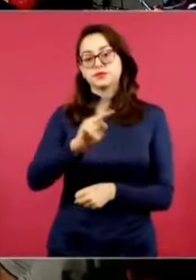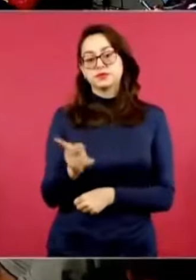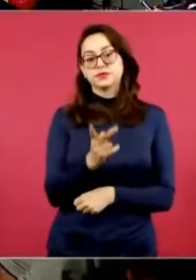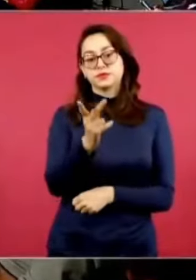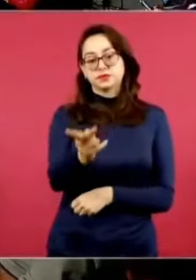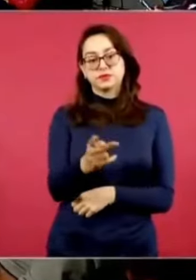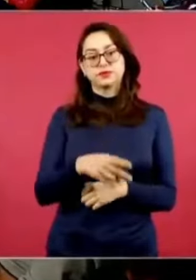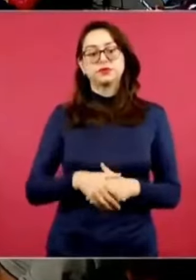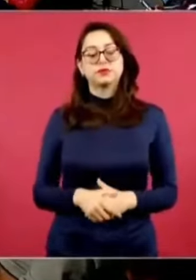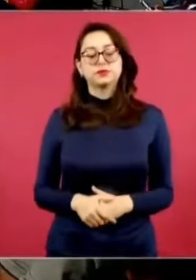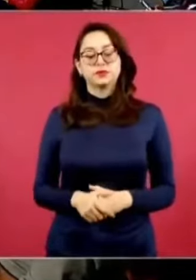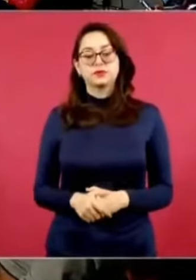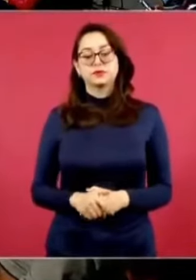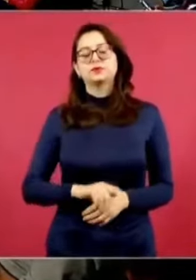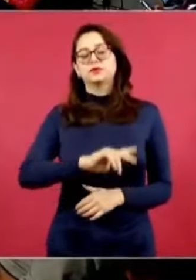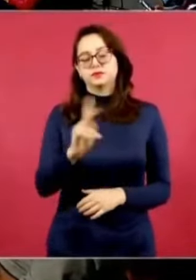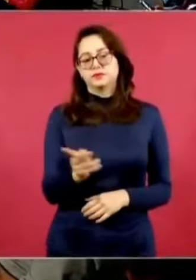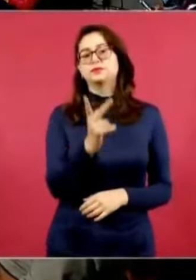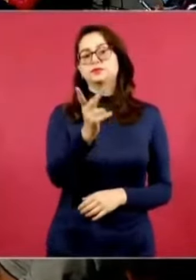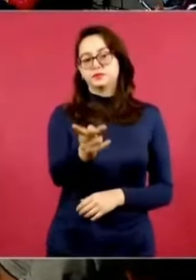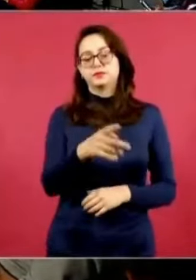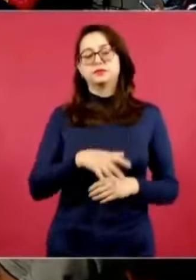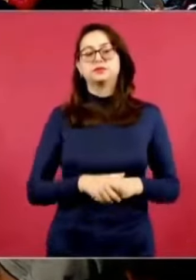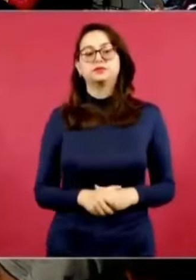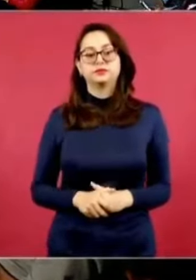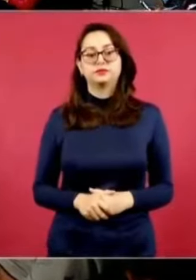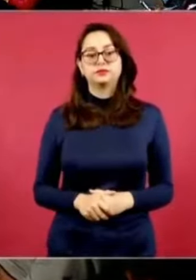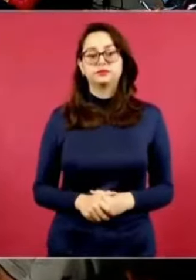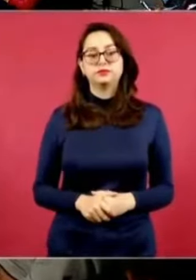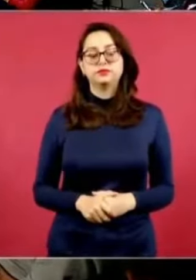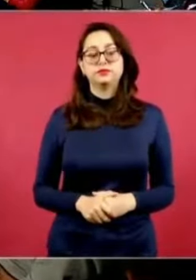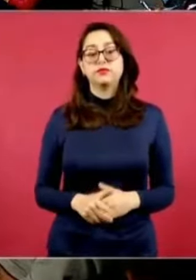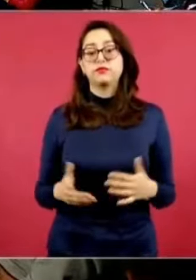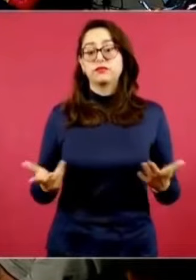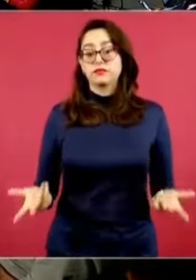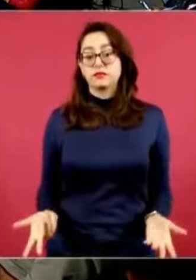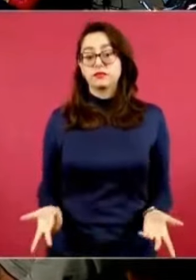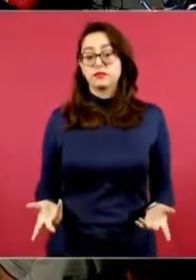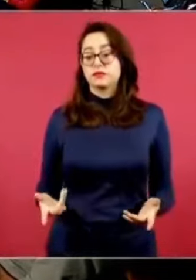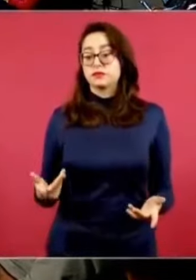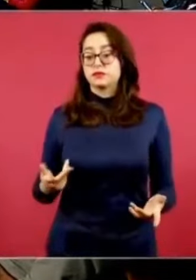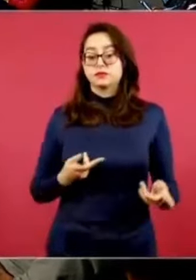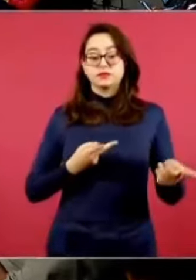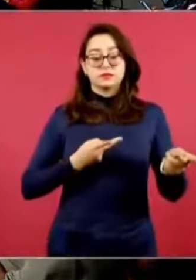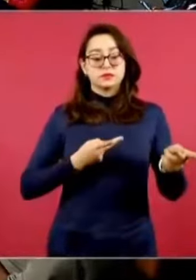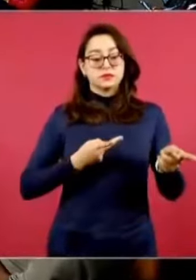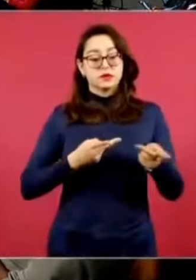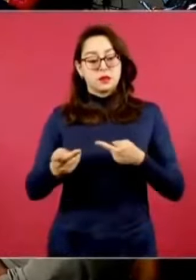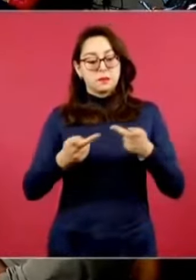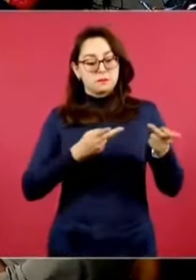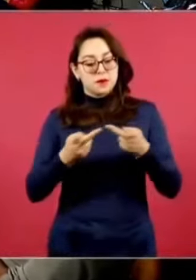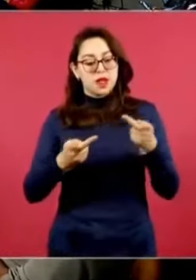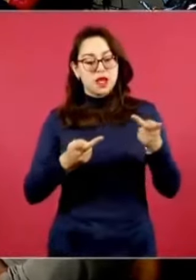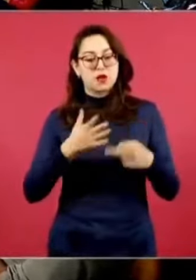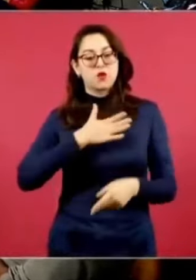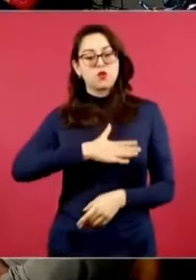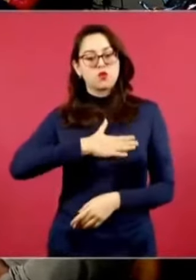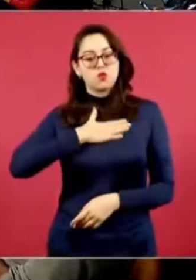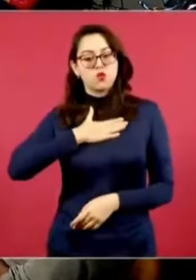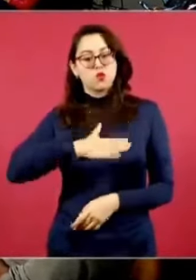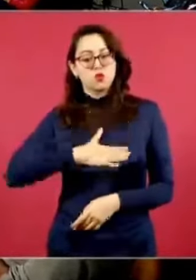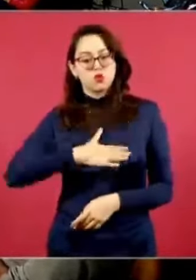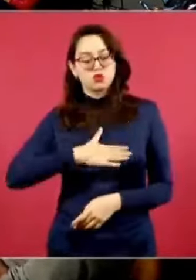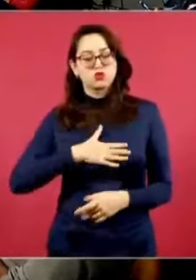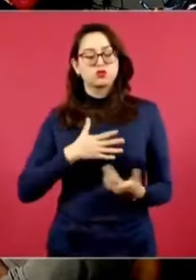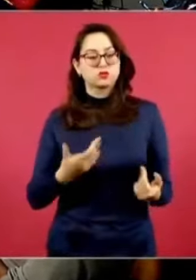Al cierre de su gobierno, ¿cómo van a quedar todos los planes de justicia? Ya ha comentado sobre el plan de justicia, ya aquí está también el CERI,